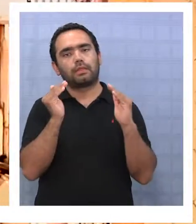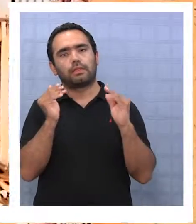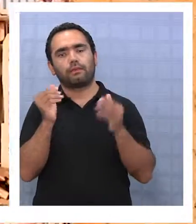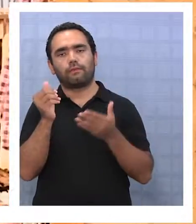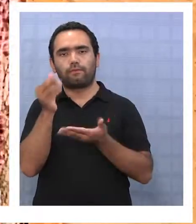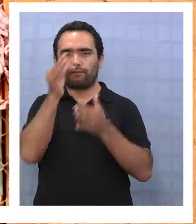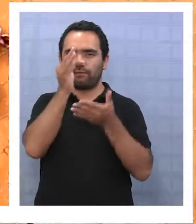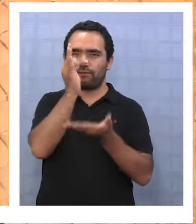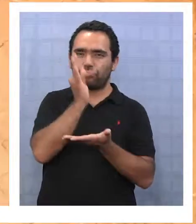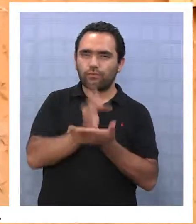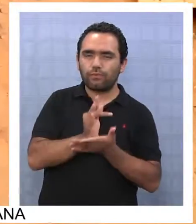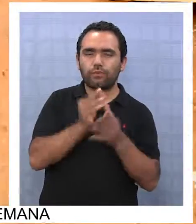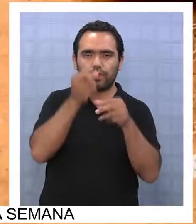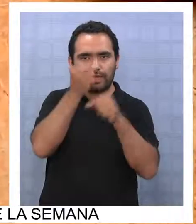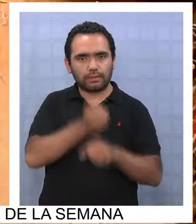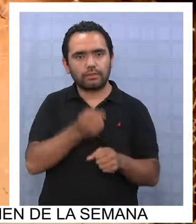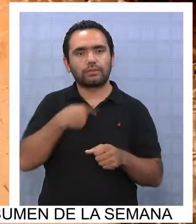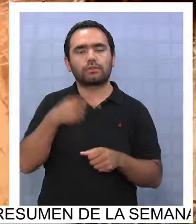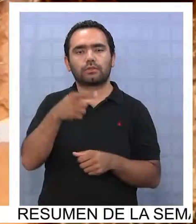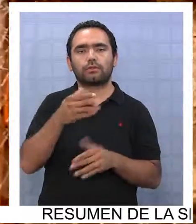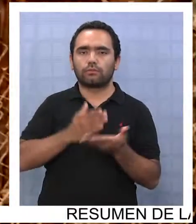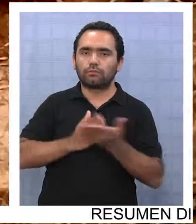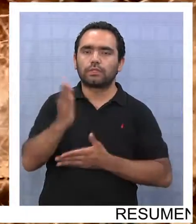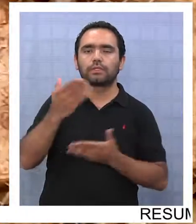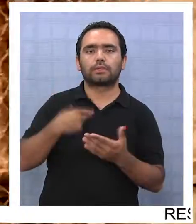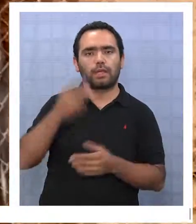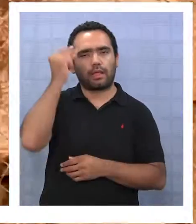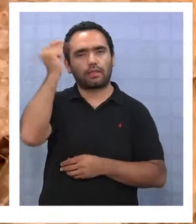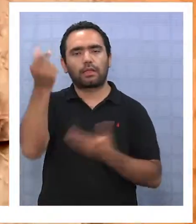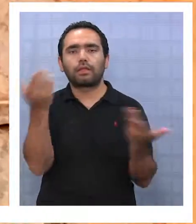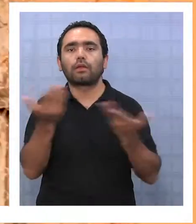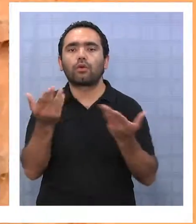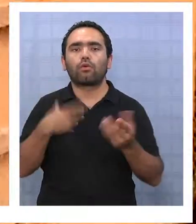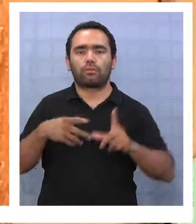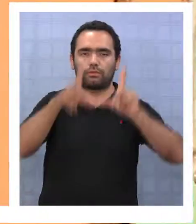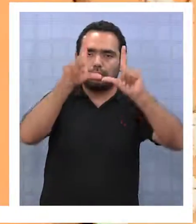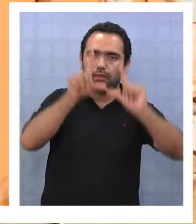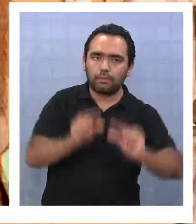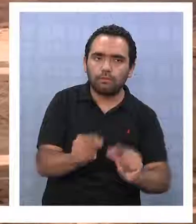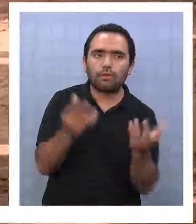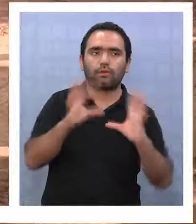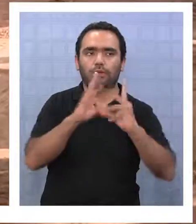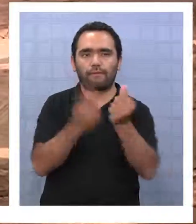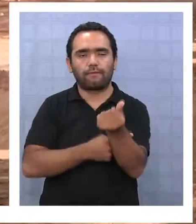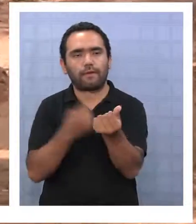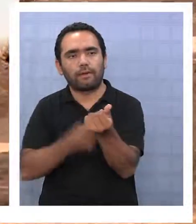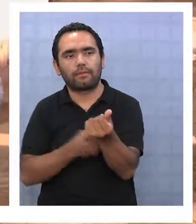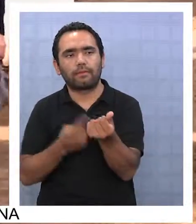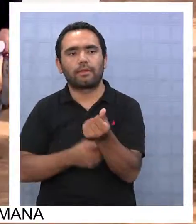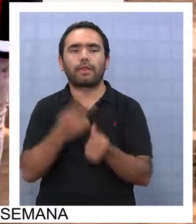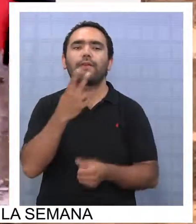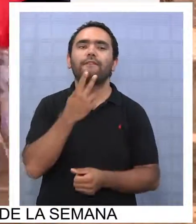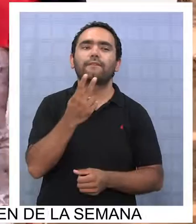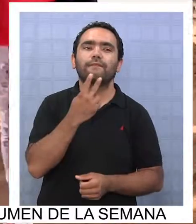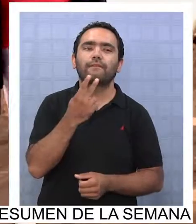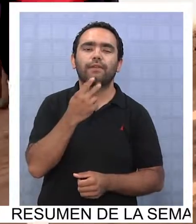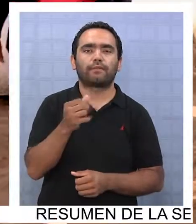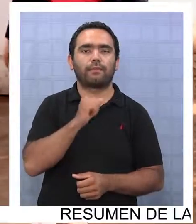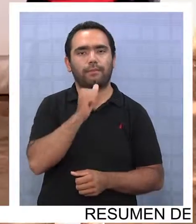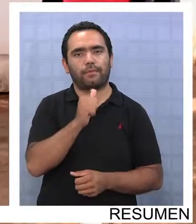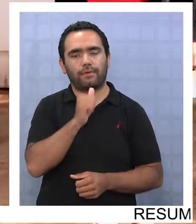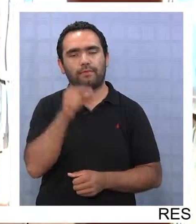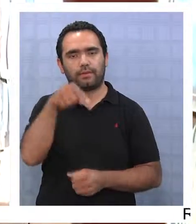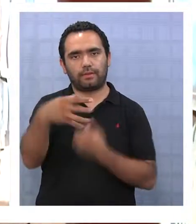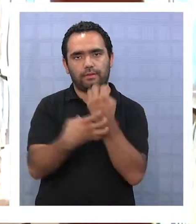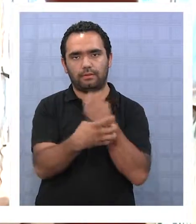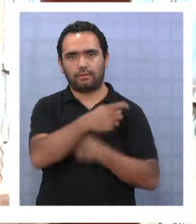organizaciones correspondientes y el Estado, comenzarán a crear estrategias para disminuir la cantidad de familias que viven en esta condición precaria en la región.